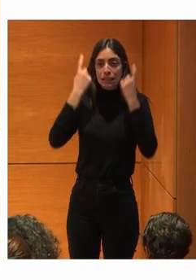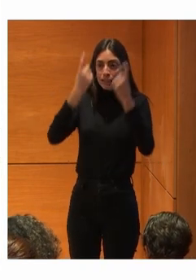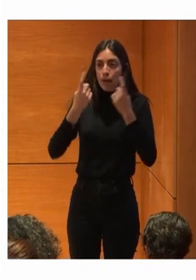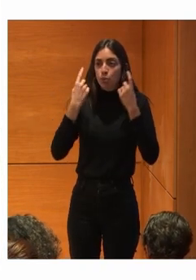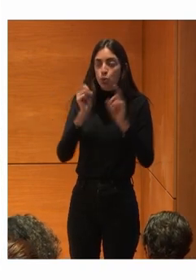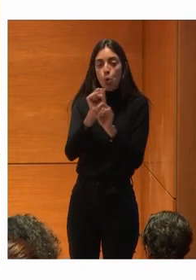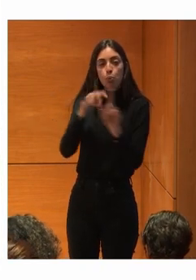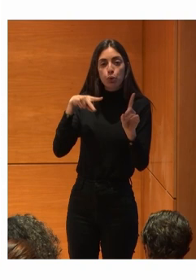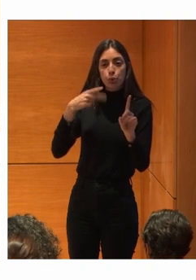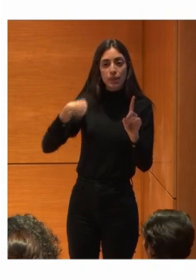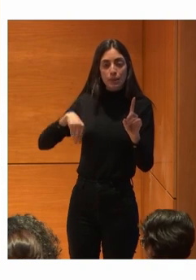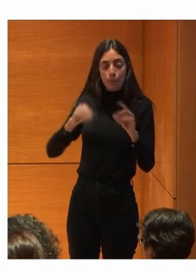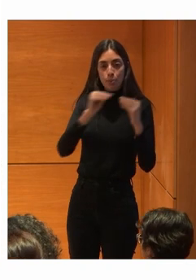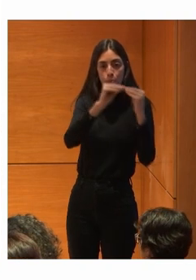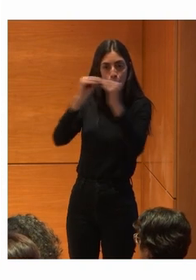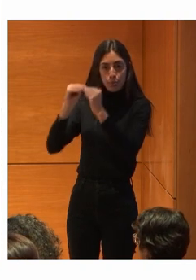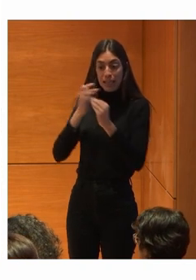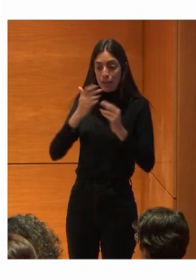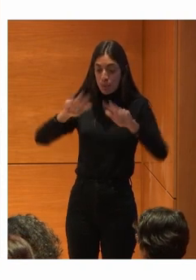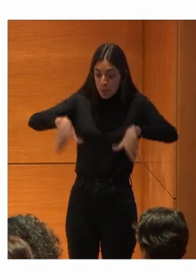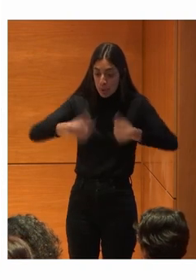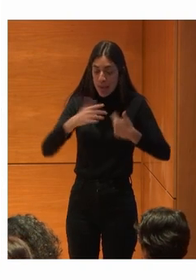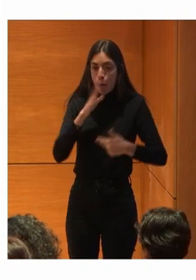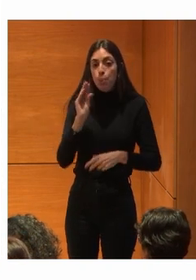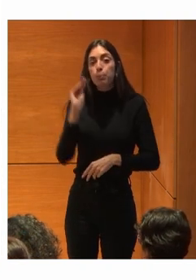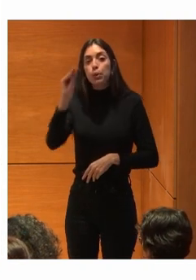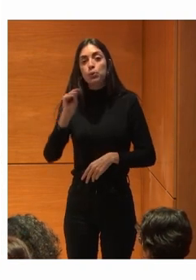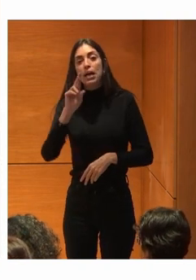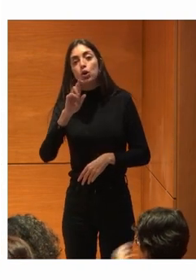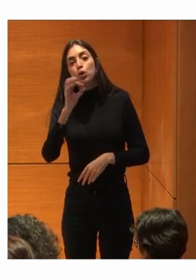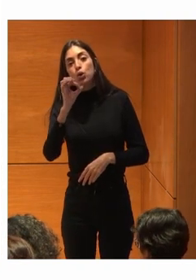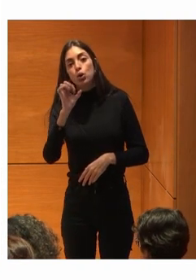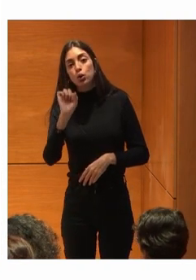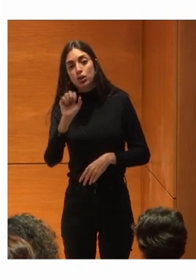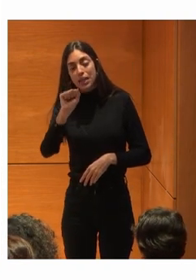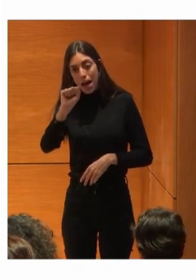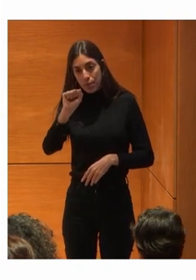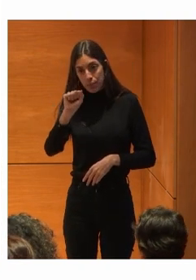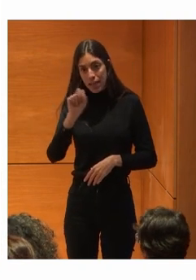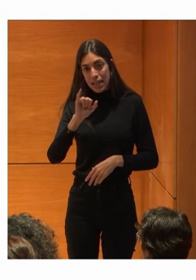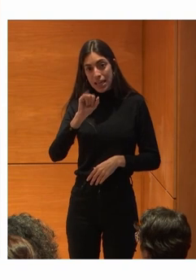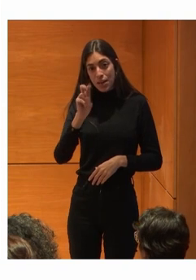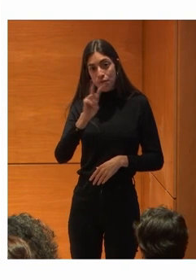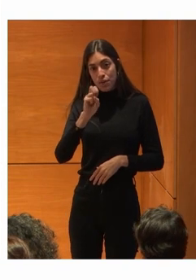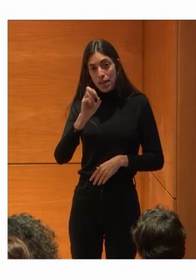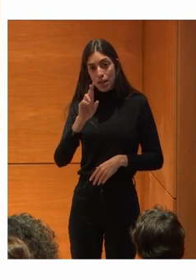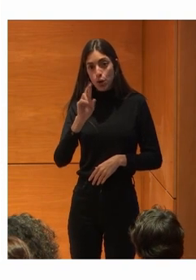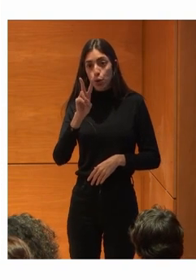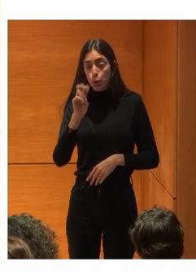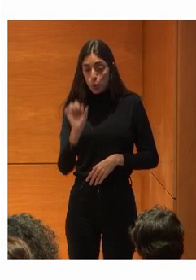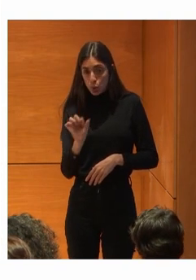Y si me permitís Le preguntaría A Rosa Desde Iberus Desde tu